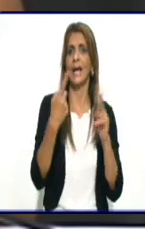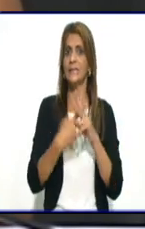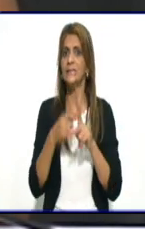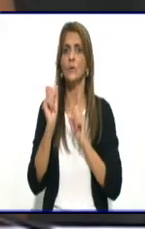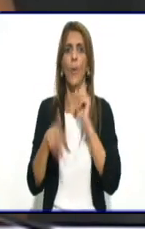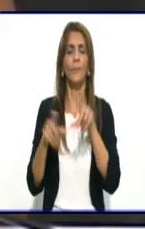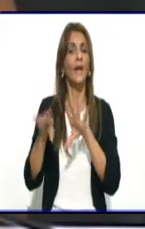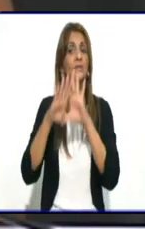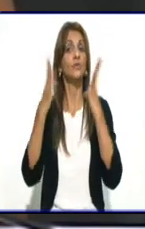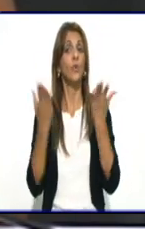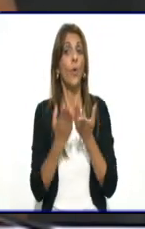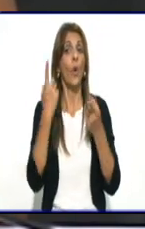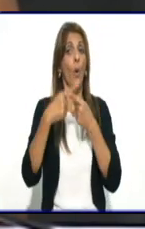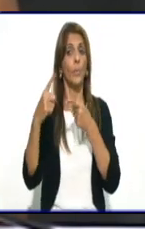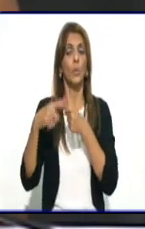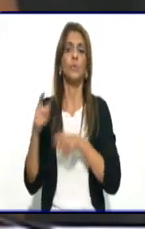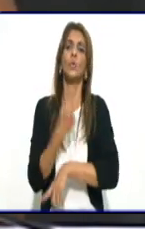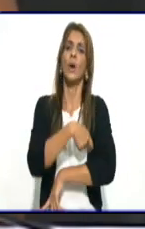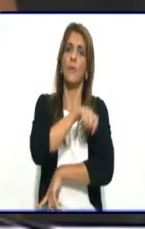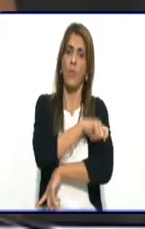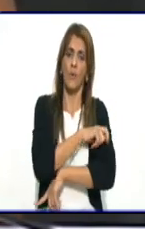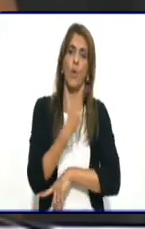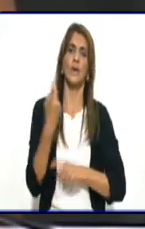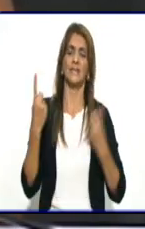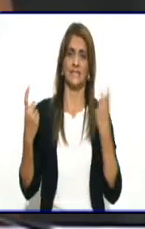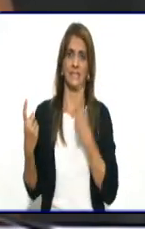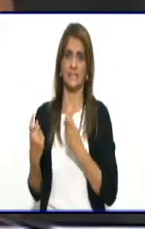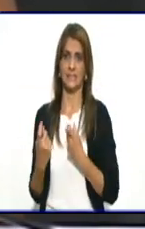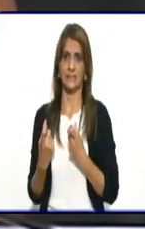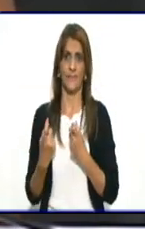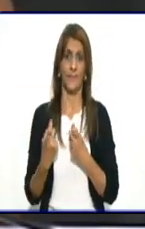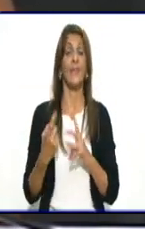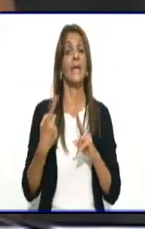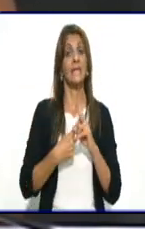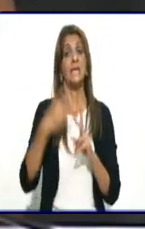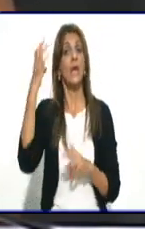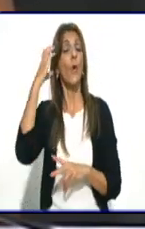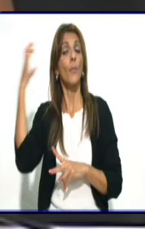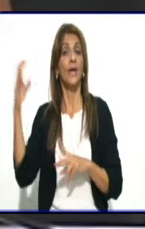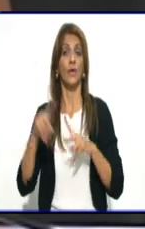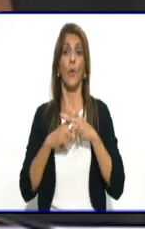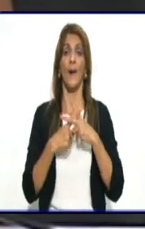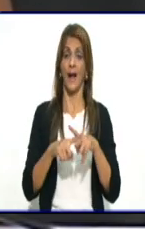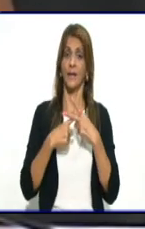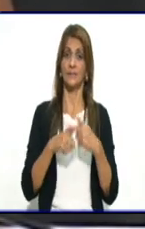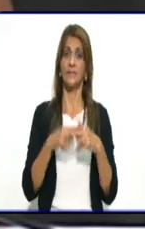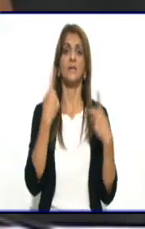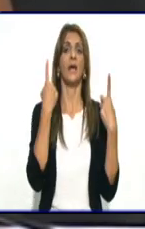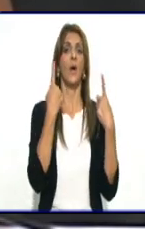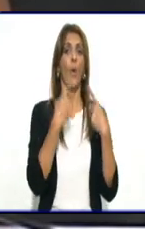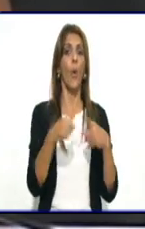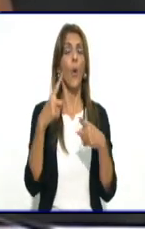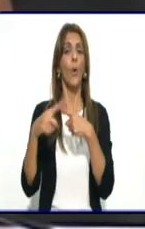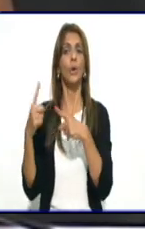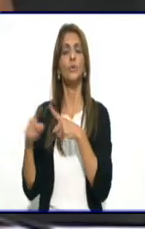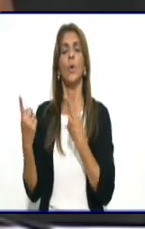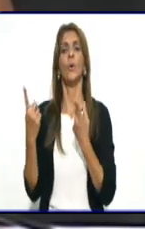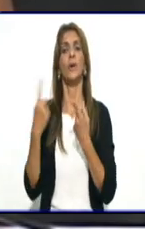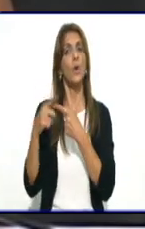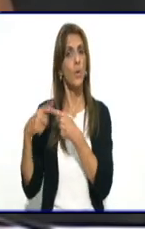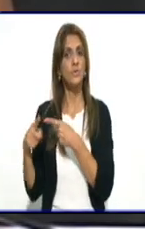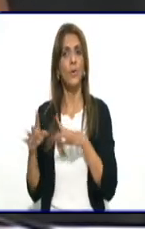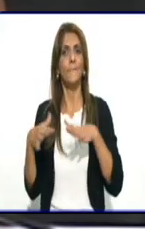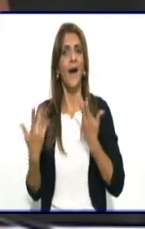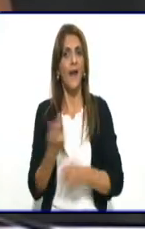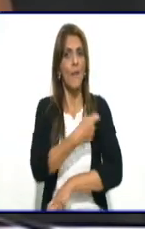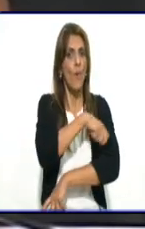necesita. Además, a partir de que se haga el cierre, por supuesto, el gobierno garantiza un grupo de recursos específicos para la población de